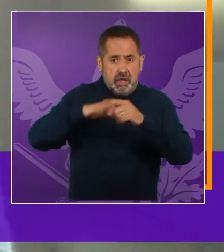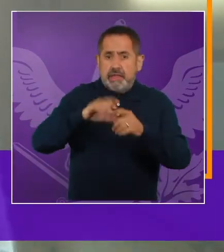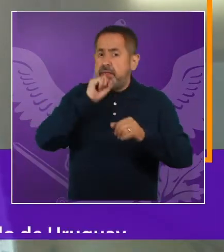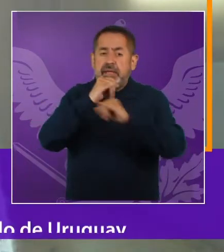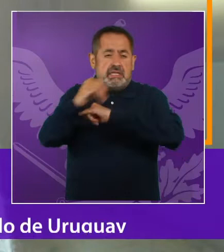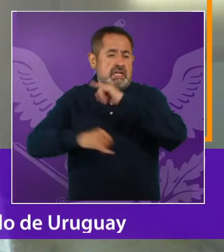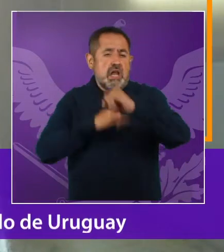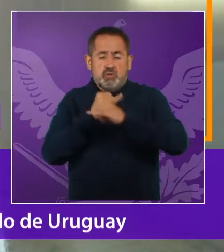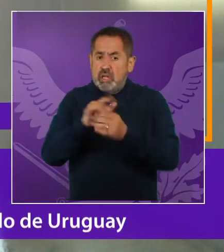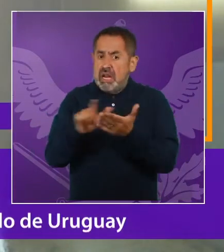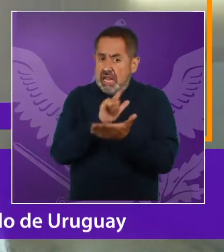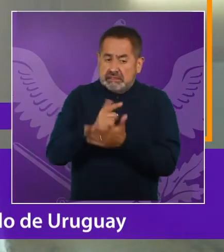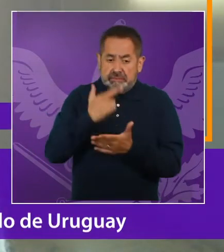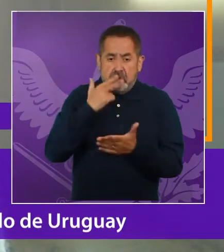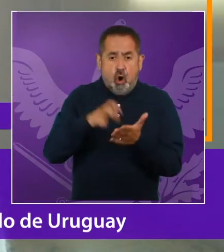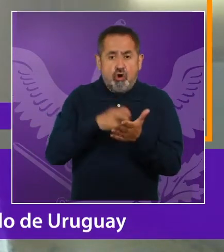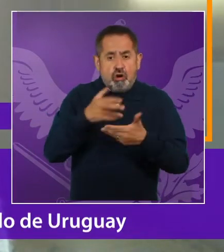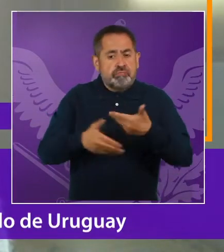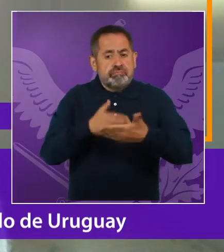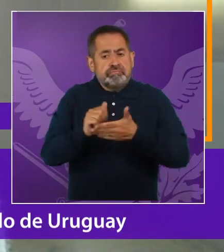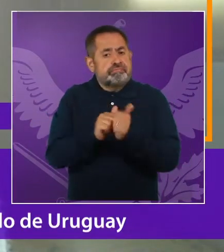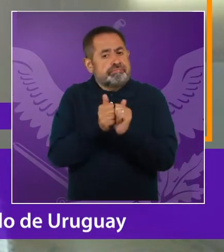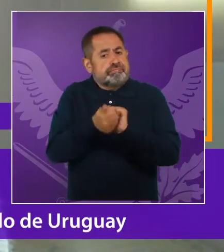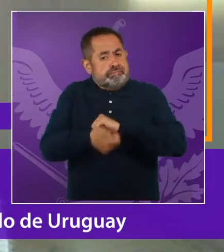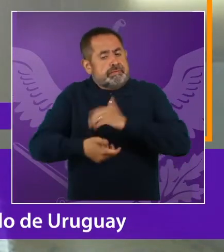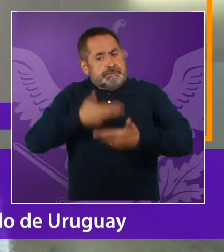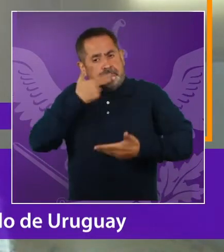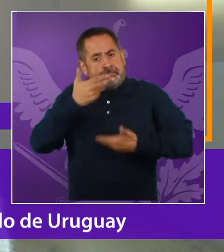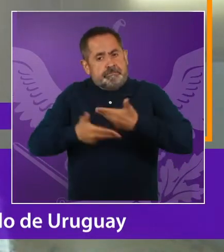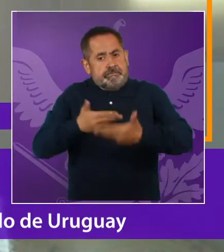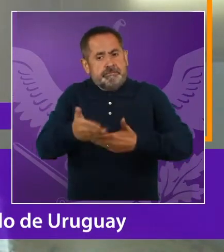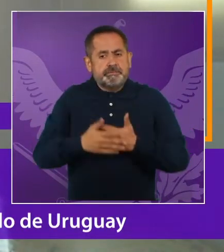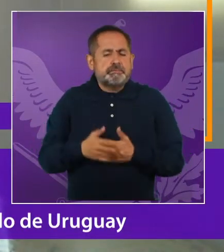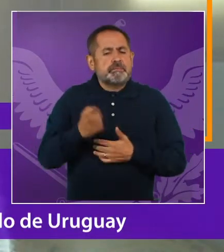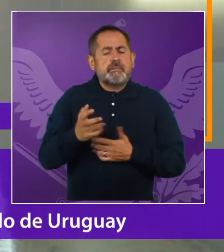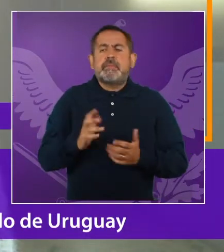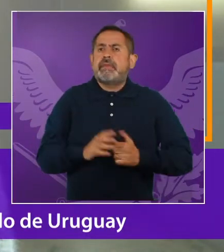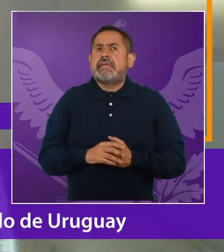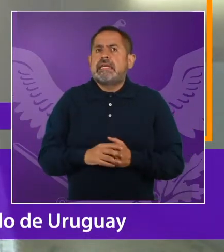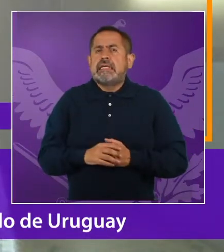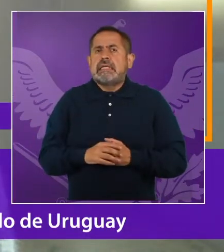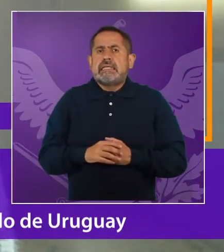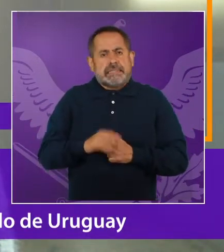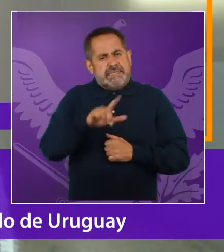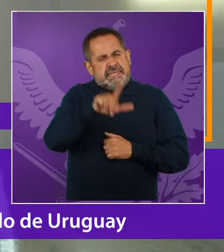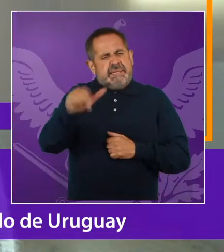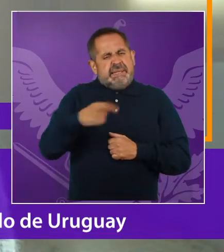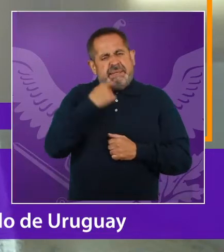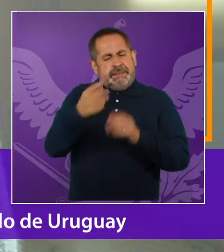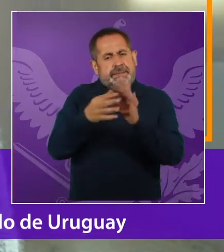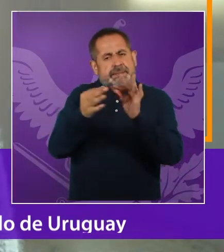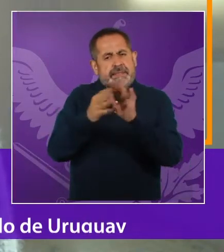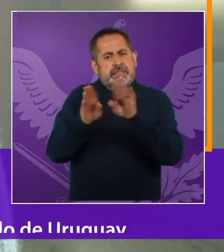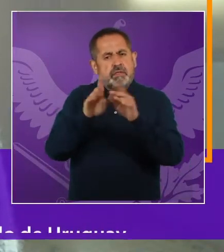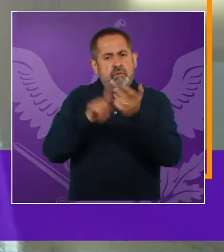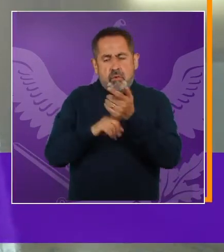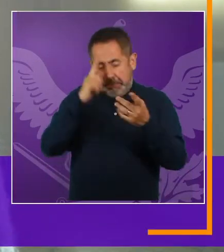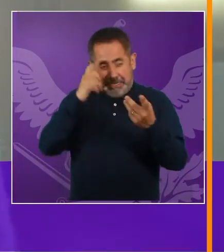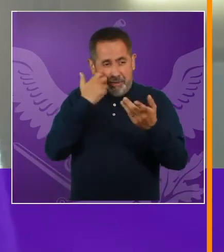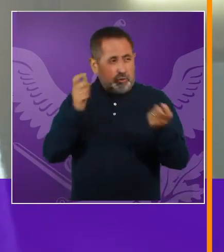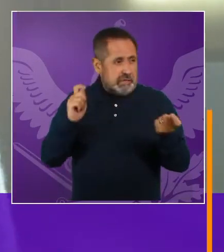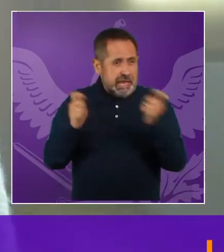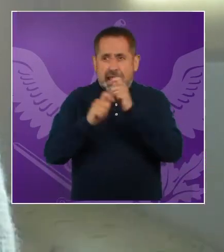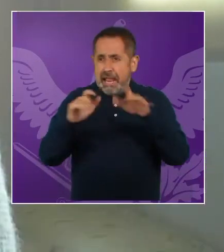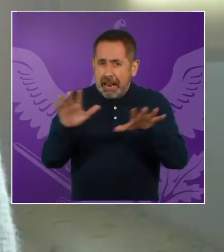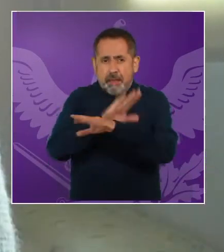nivel de la región y a nivel internacional, ¿no?, entonces, este, creemos que eso, eh... Y después, como siempre,